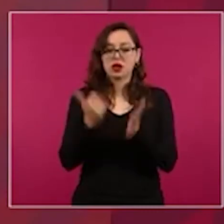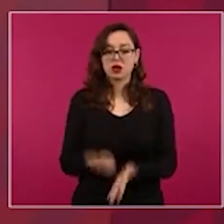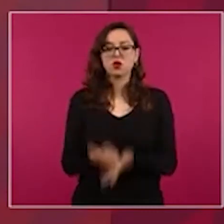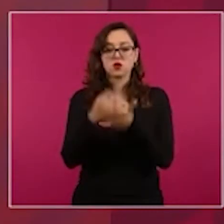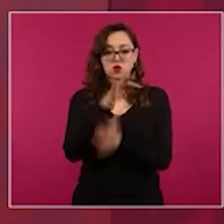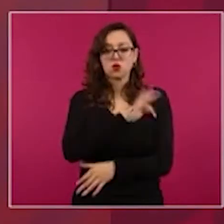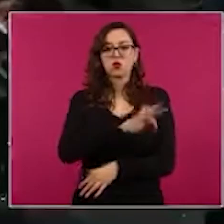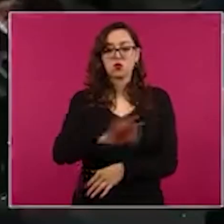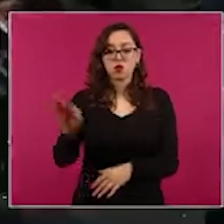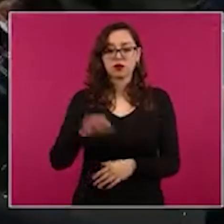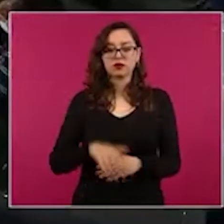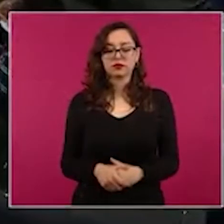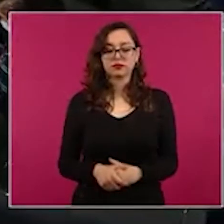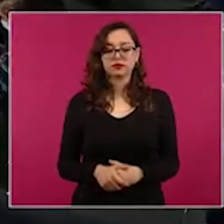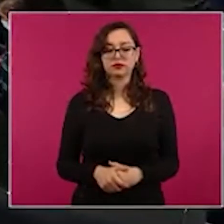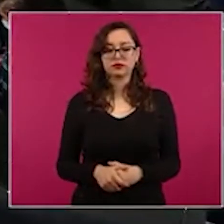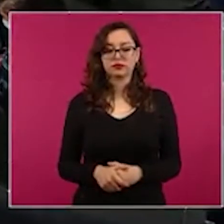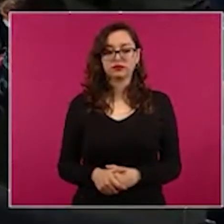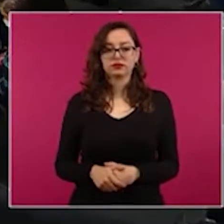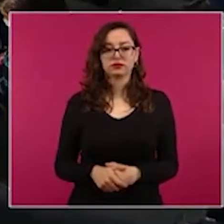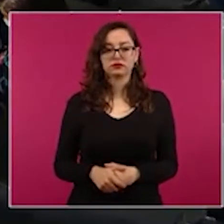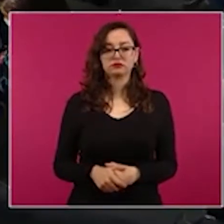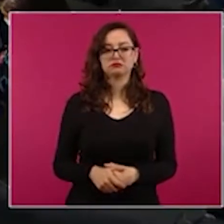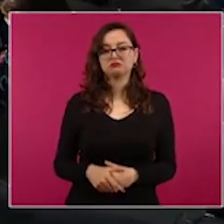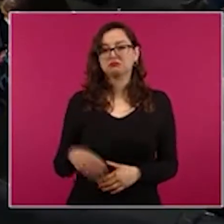todos, honorario. Amén.